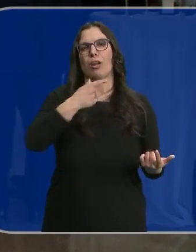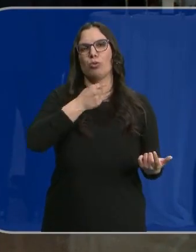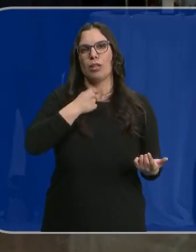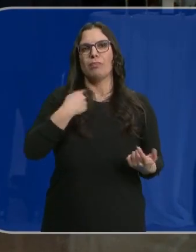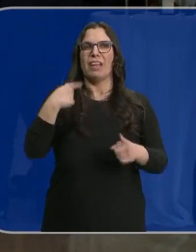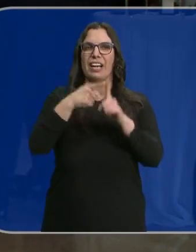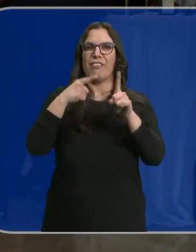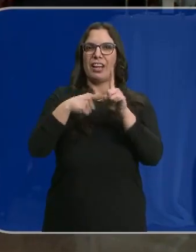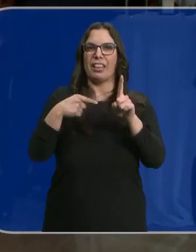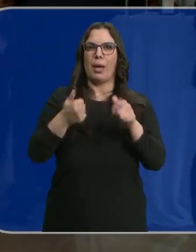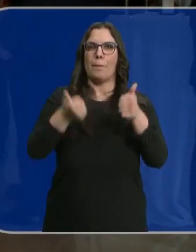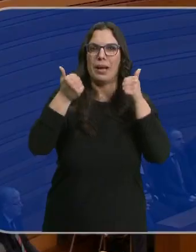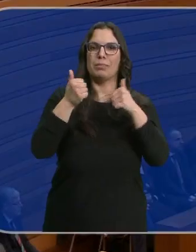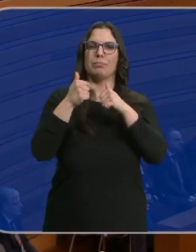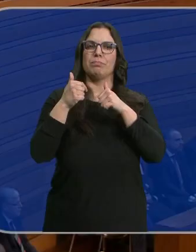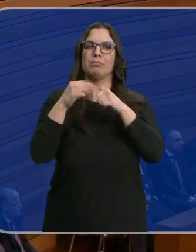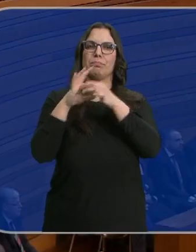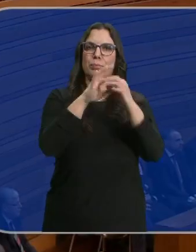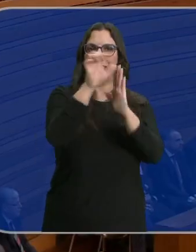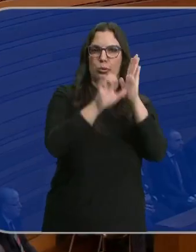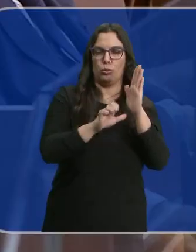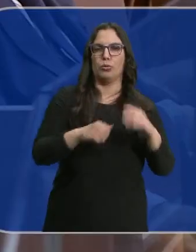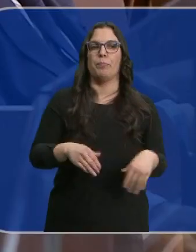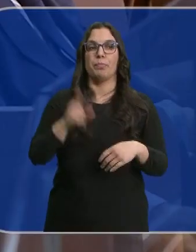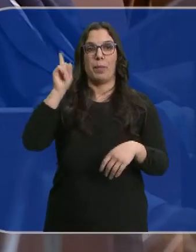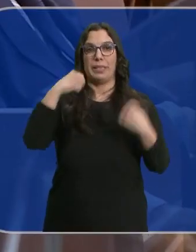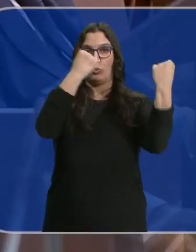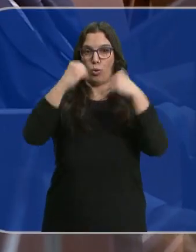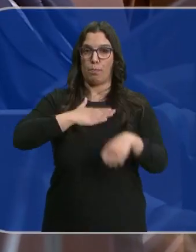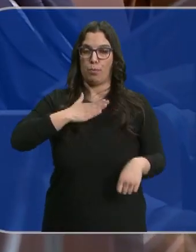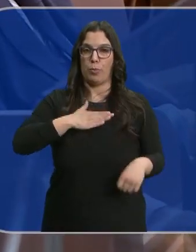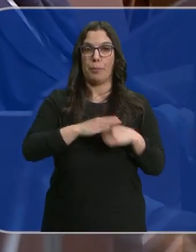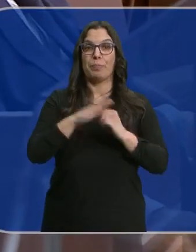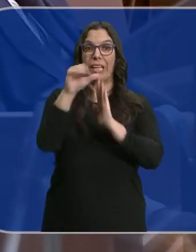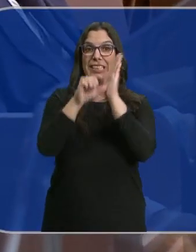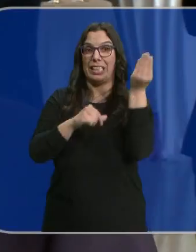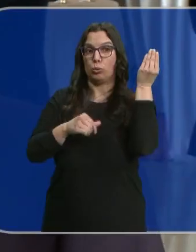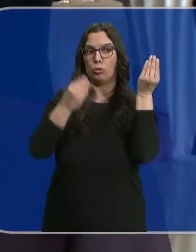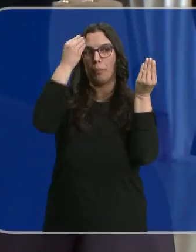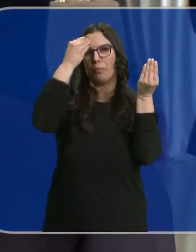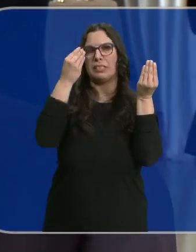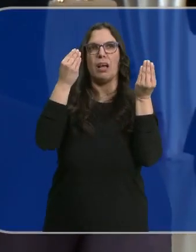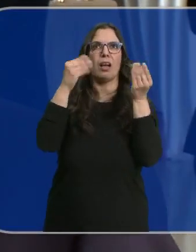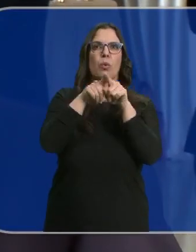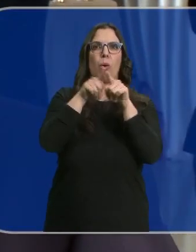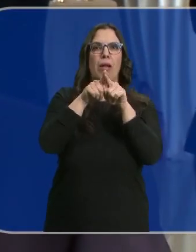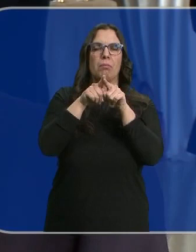más referencias a la norma. También desde las instituciones propias. El estatuto, que alguien lo ve como algo distante, lejano, tiene